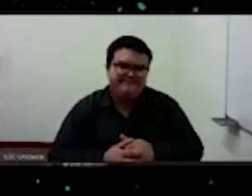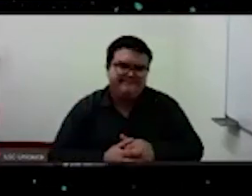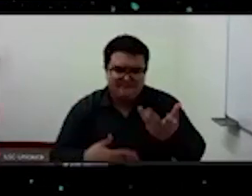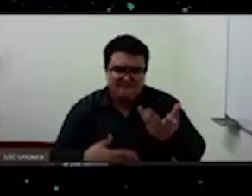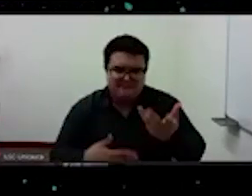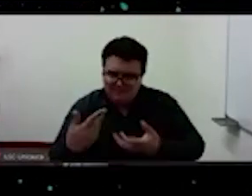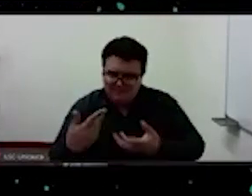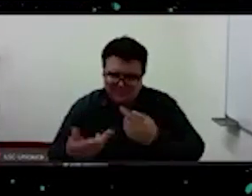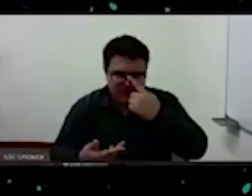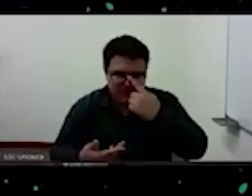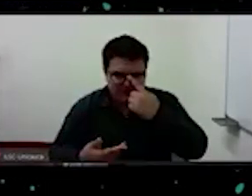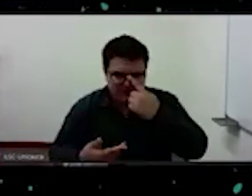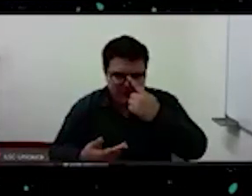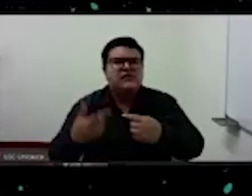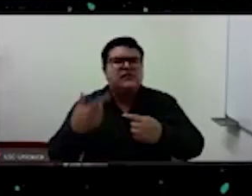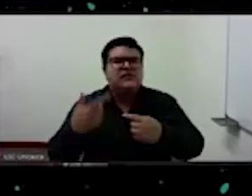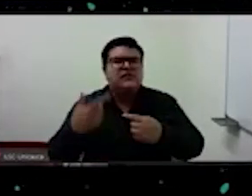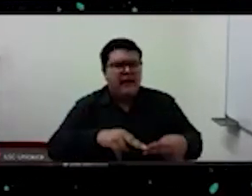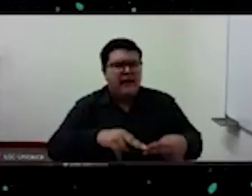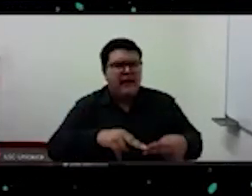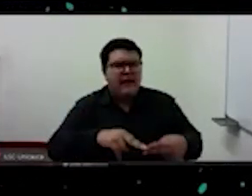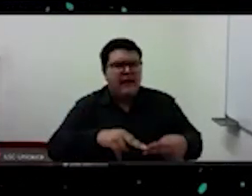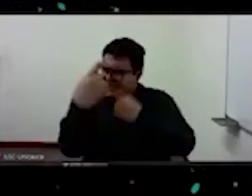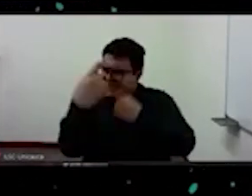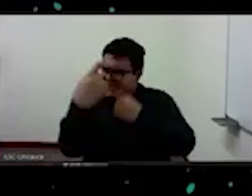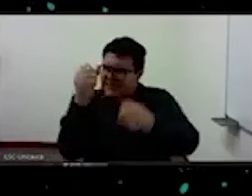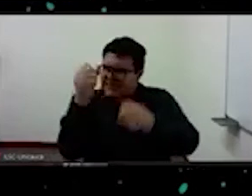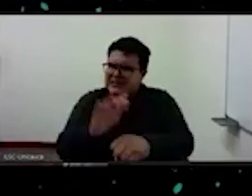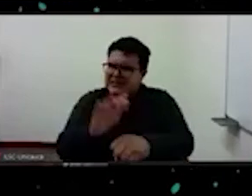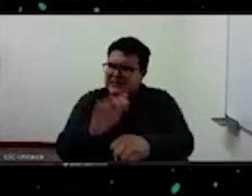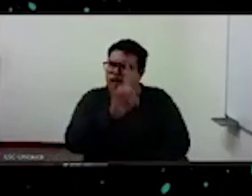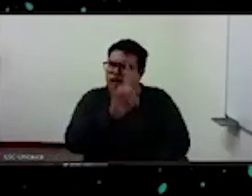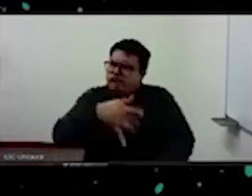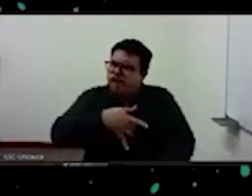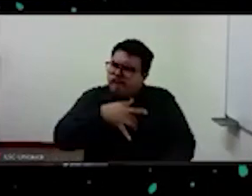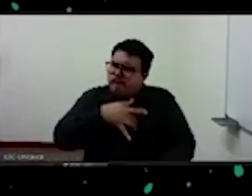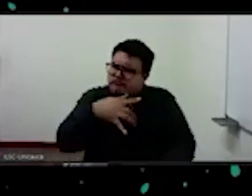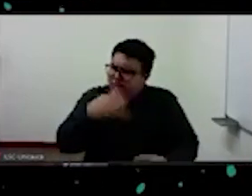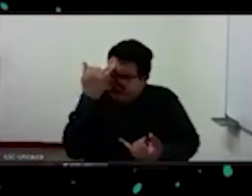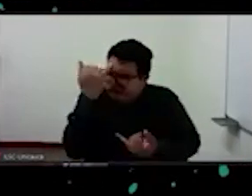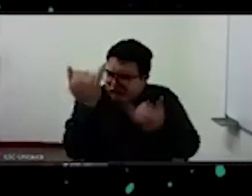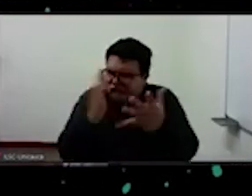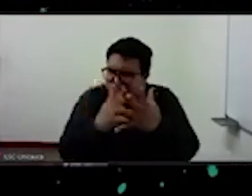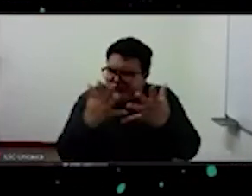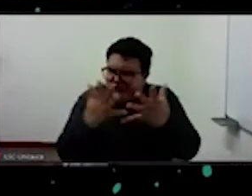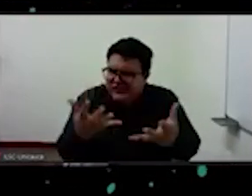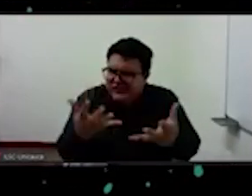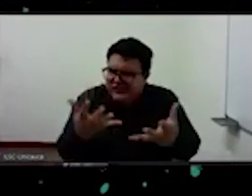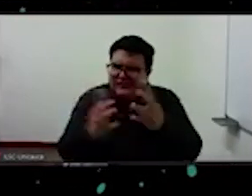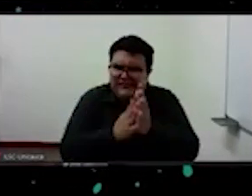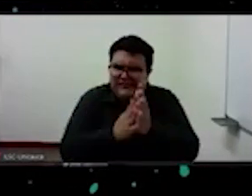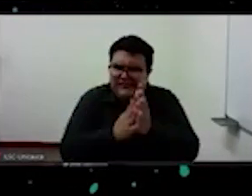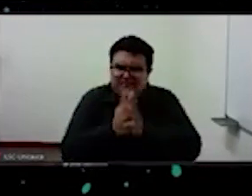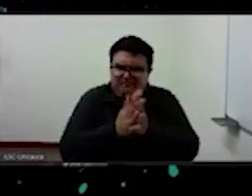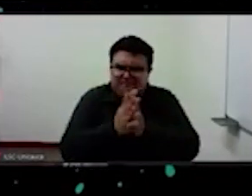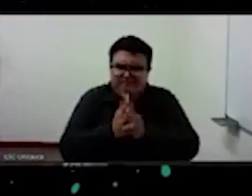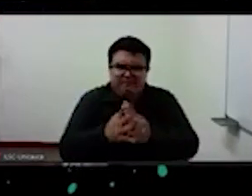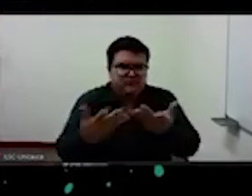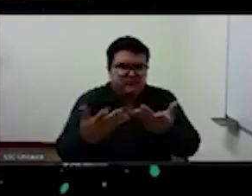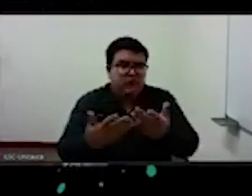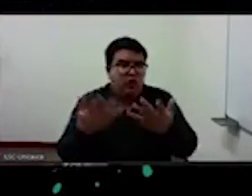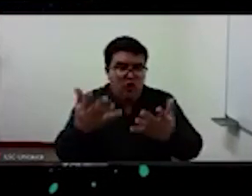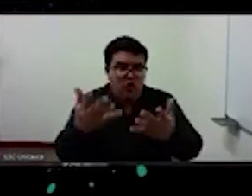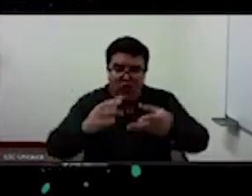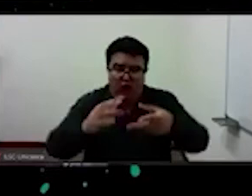encontrar o de crear una medida que no sea humana que no